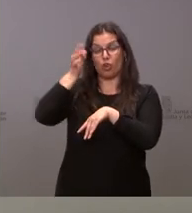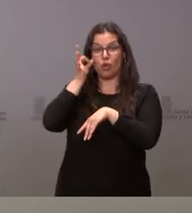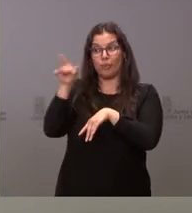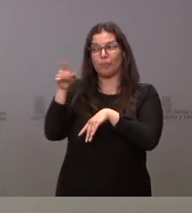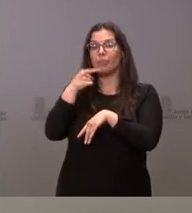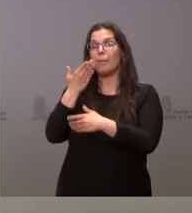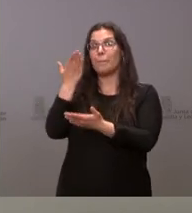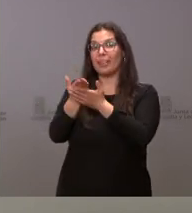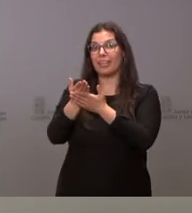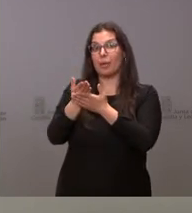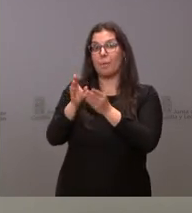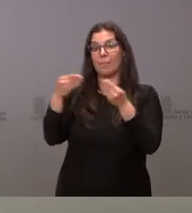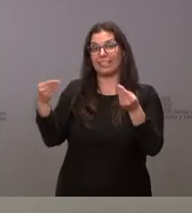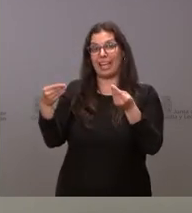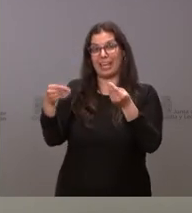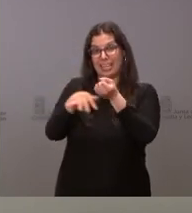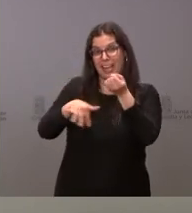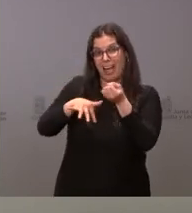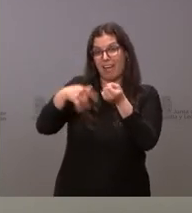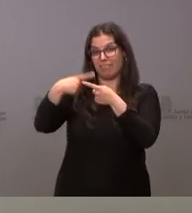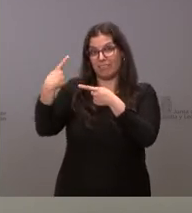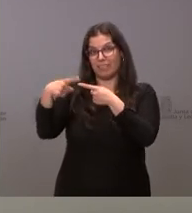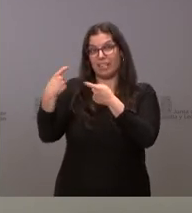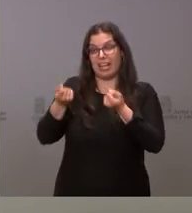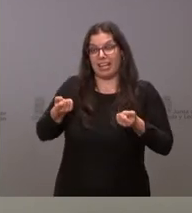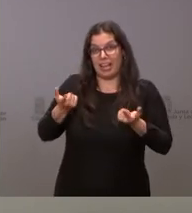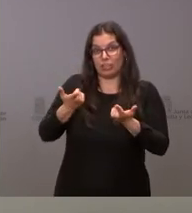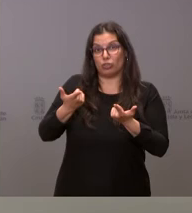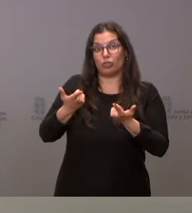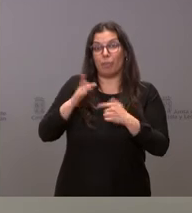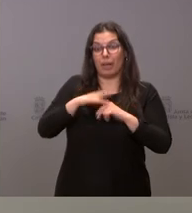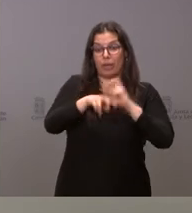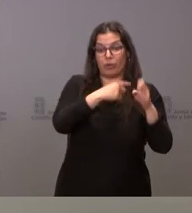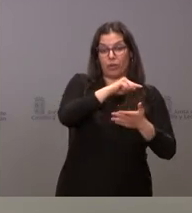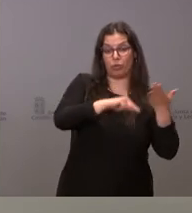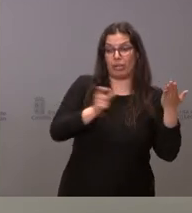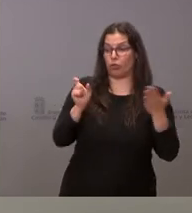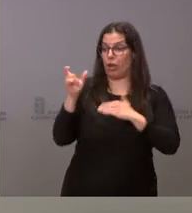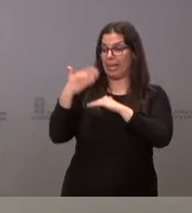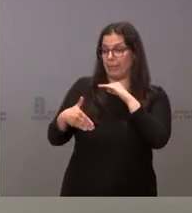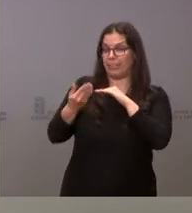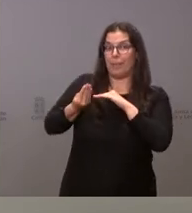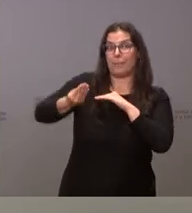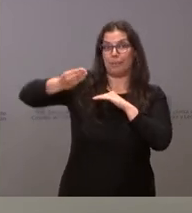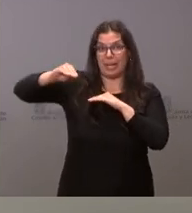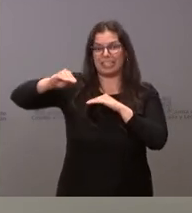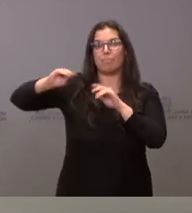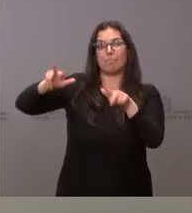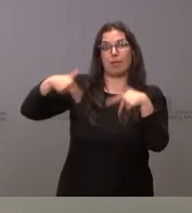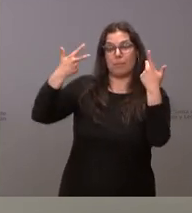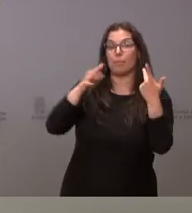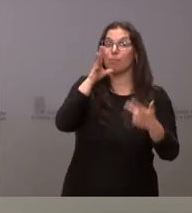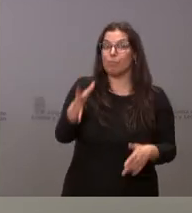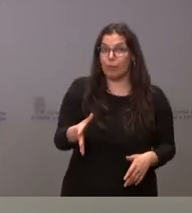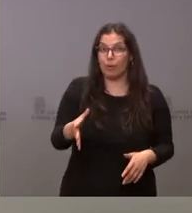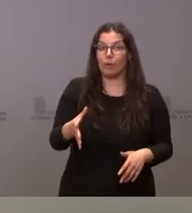las materias primas y los costes por los cuales se podían actualizar esos contratos de obras públicas a la inflación, porque lo que se